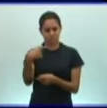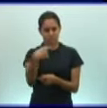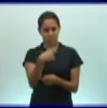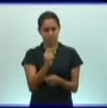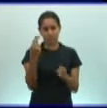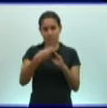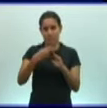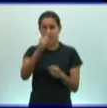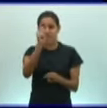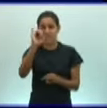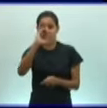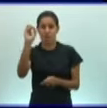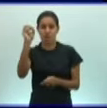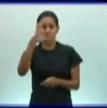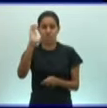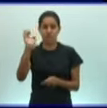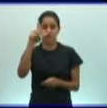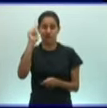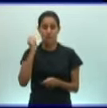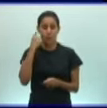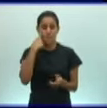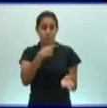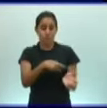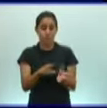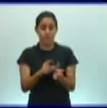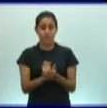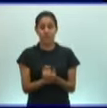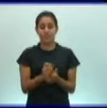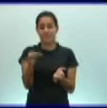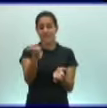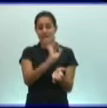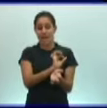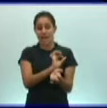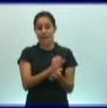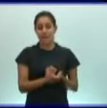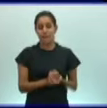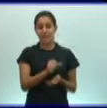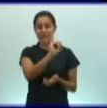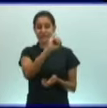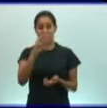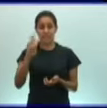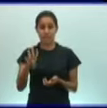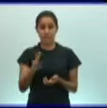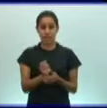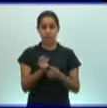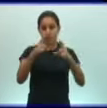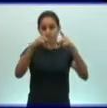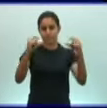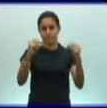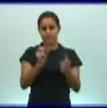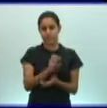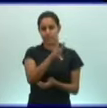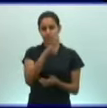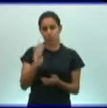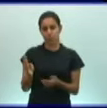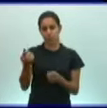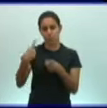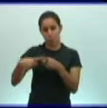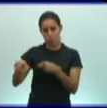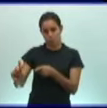figura 34 del libro de texto, en la página 64, ustedes tienen estos representantes, inclusive tienen otros, como es el caso del